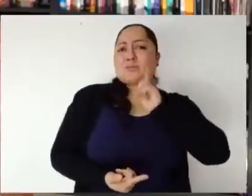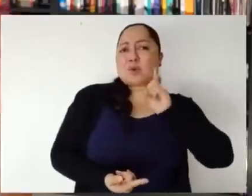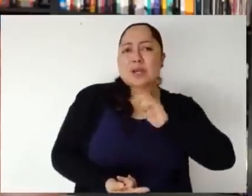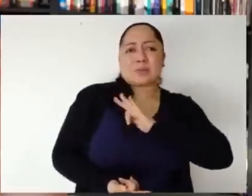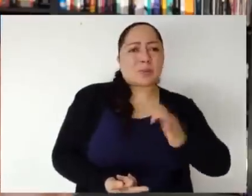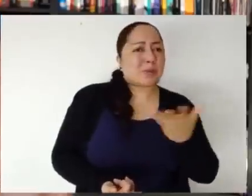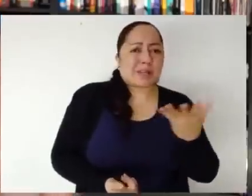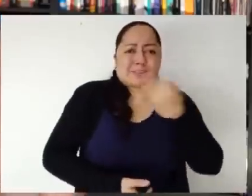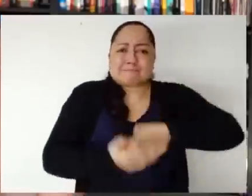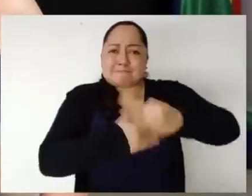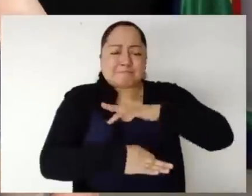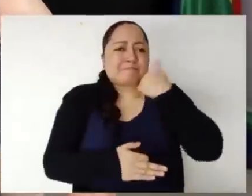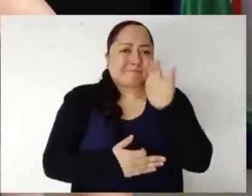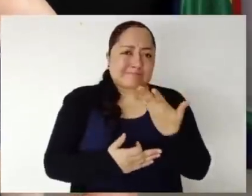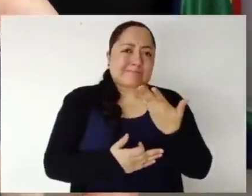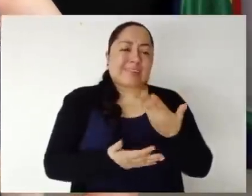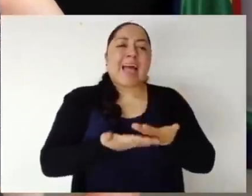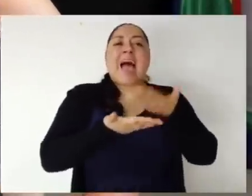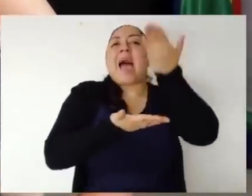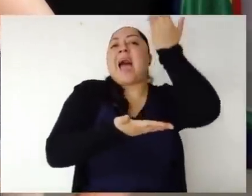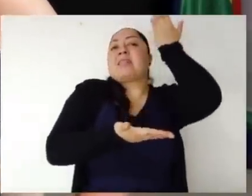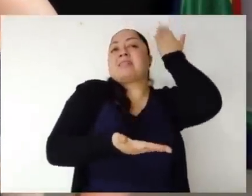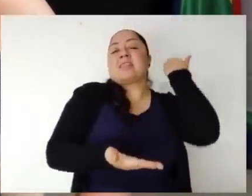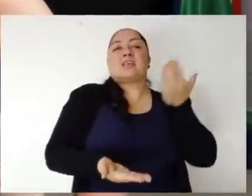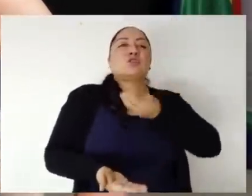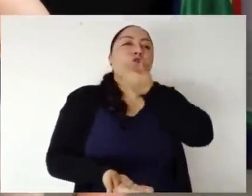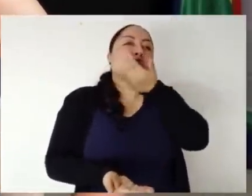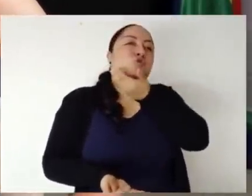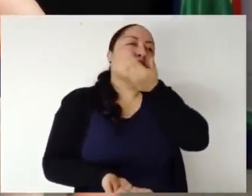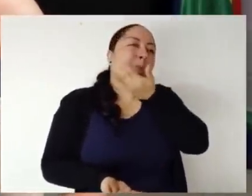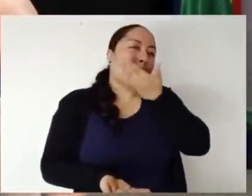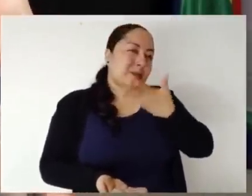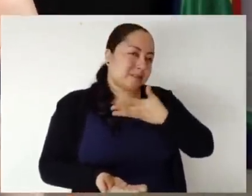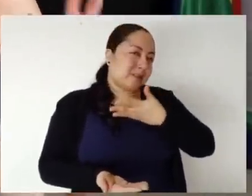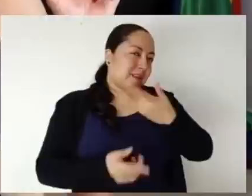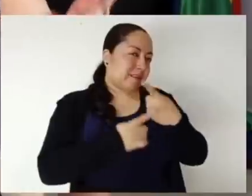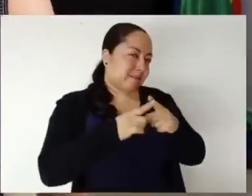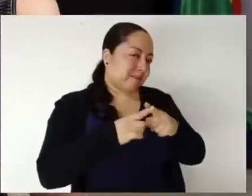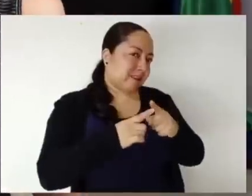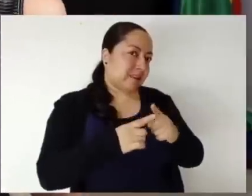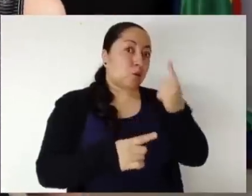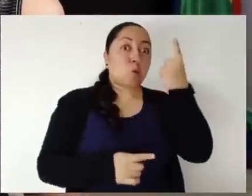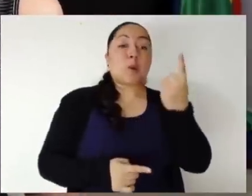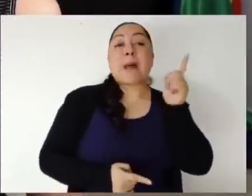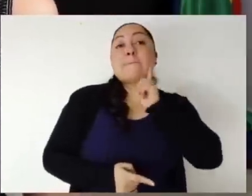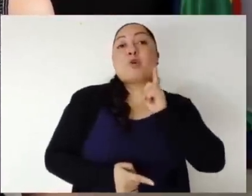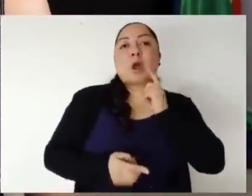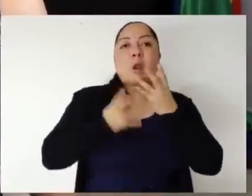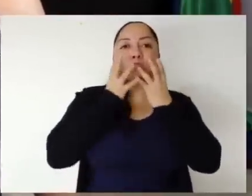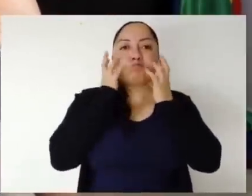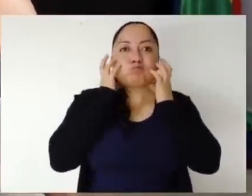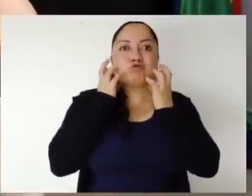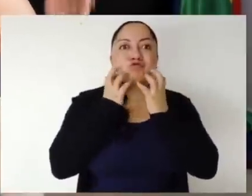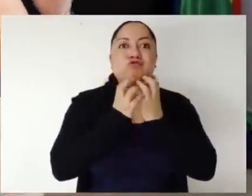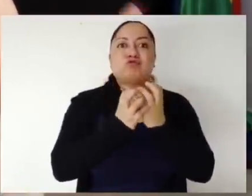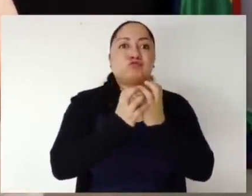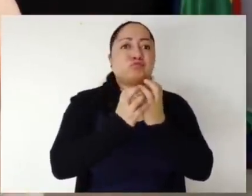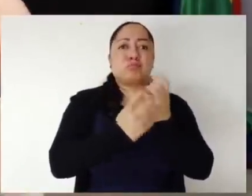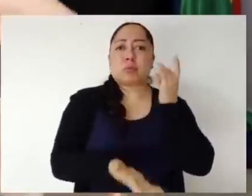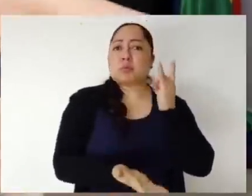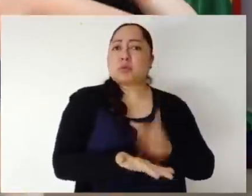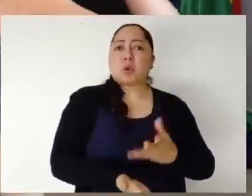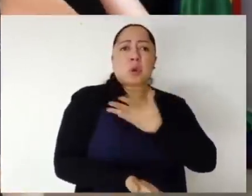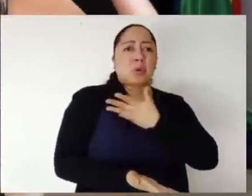costumbres con el pasar del tiempo. Érase de una época cuando una mujer barbona todo lo que tenía que hacer para tener show era literal subir al